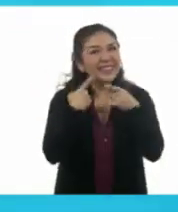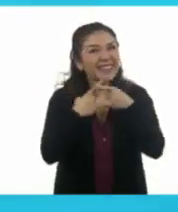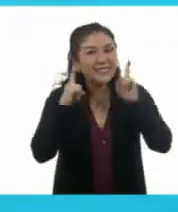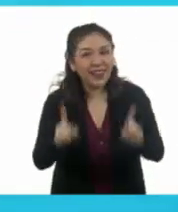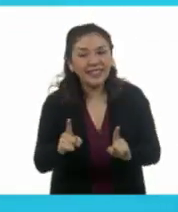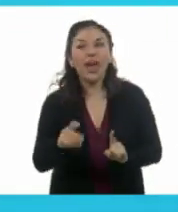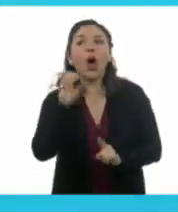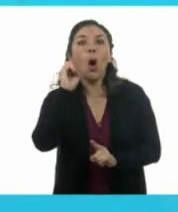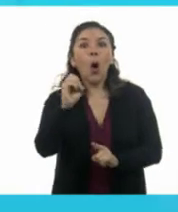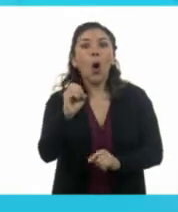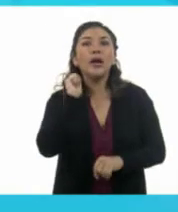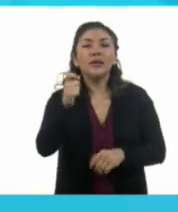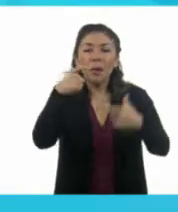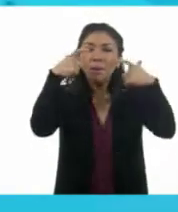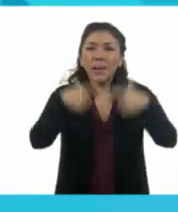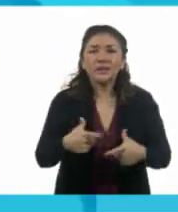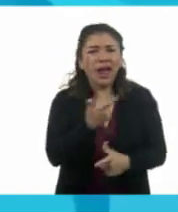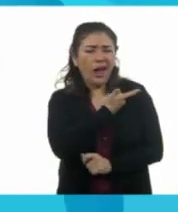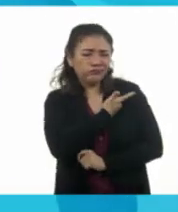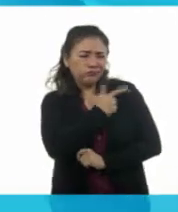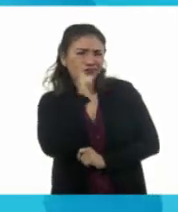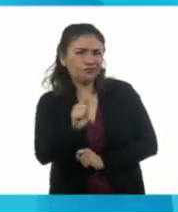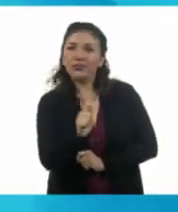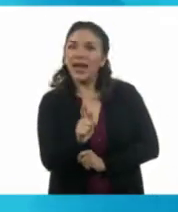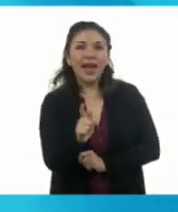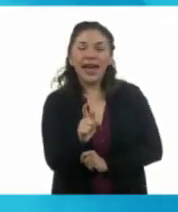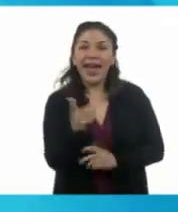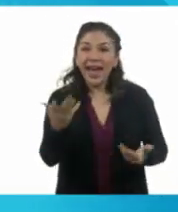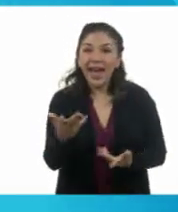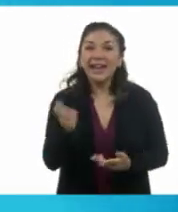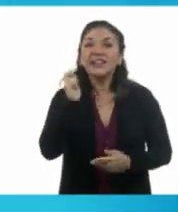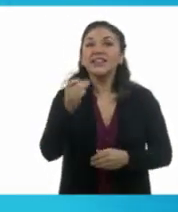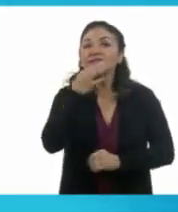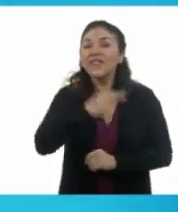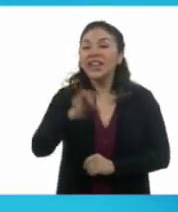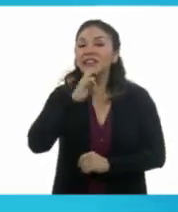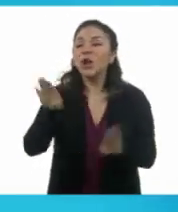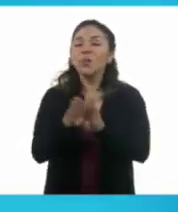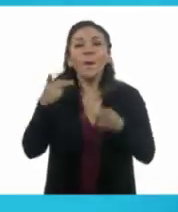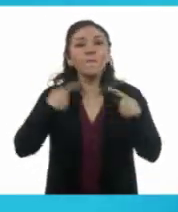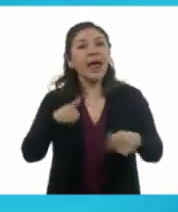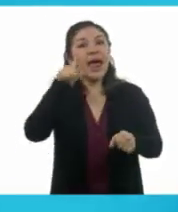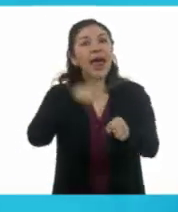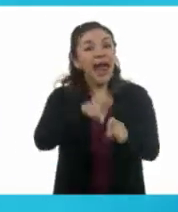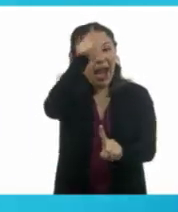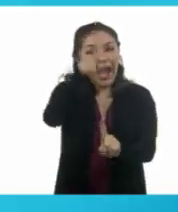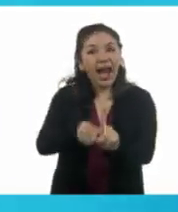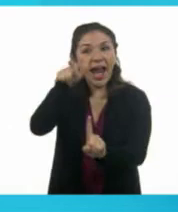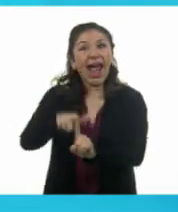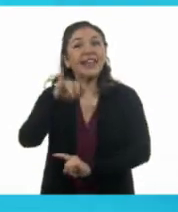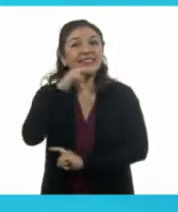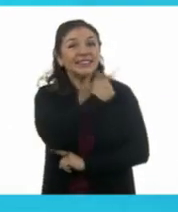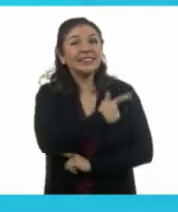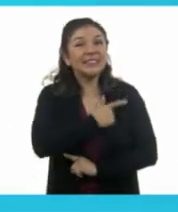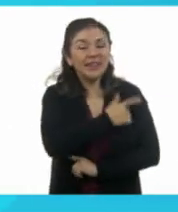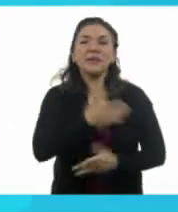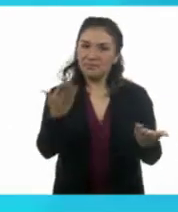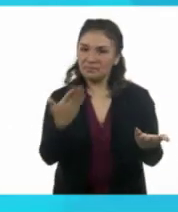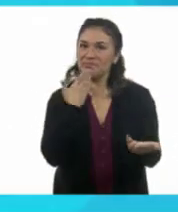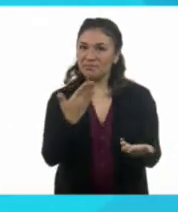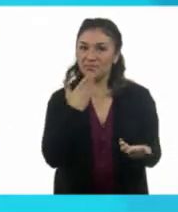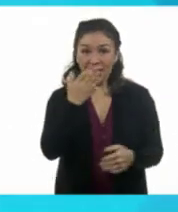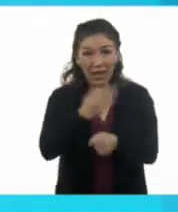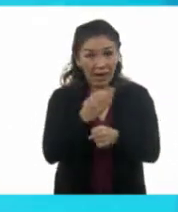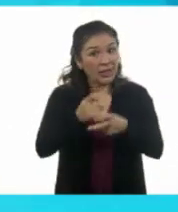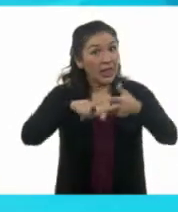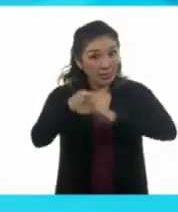Ni nos va a tocar un pastel que no nos guste. Cada festejo será personalizado. ¡Me encanta! Pues muy bien,